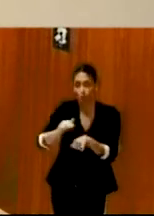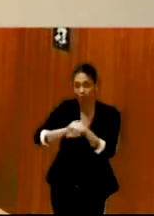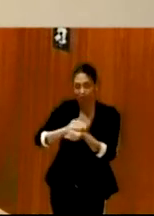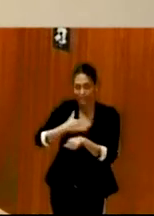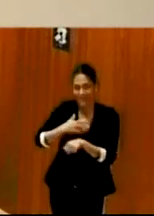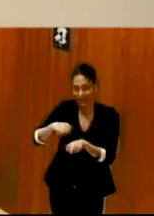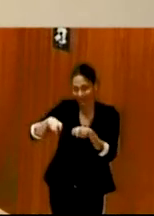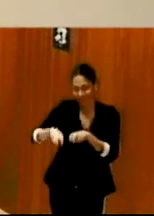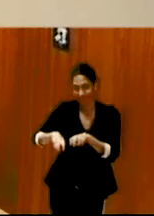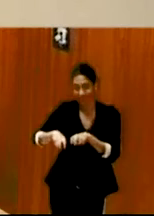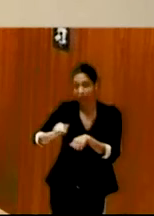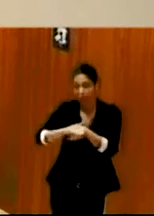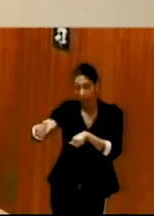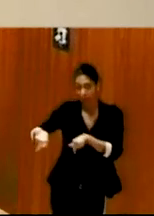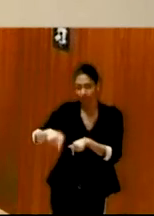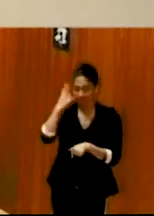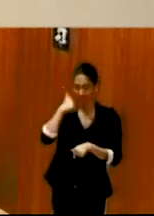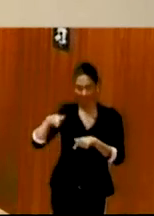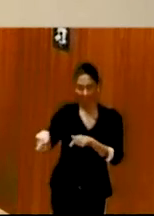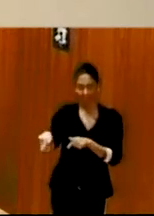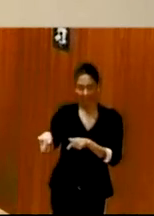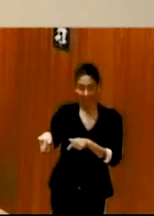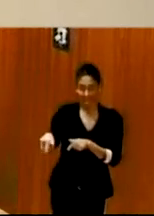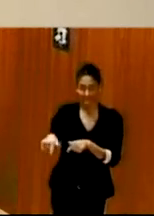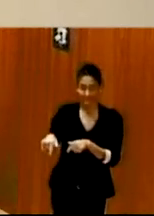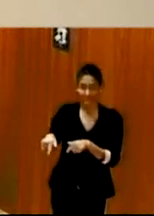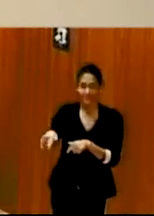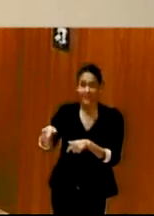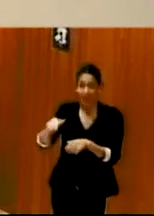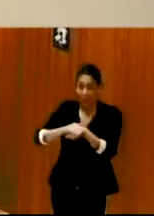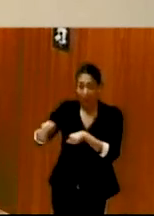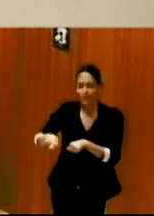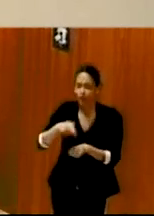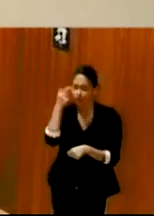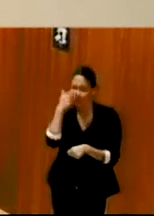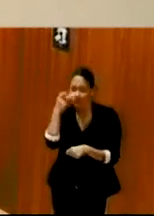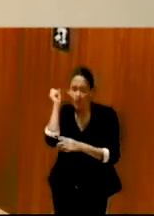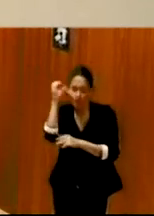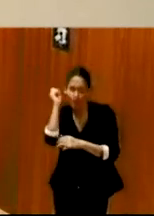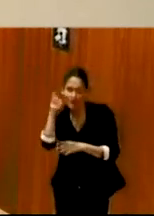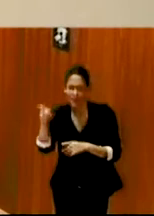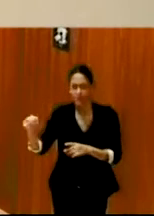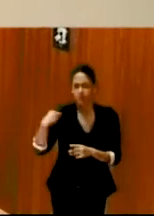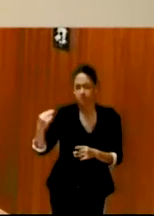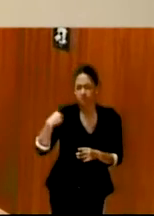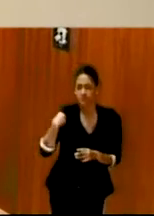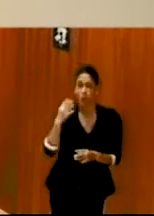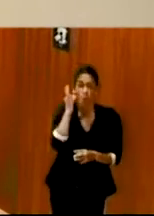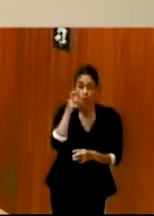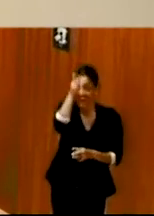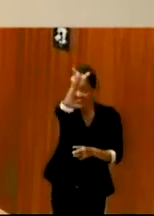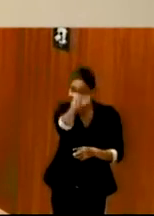y estábamos muy interesadas en la ponencia y me preguntó que cómo iba vestida la persona que estaba hablando.